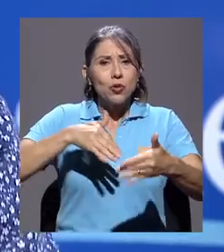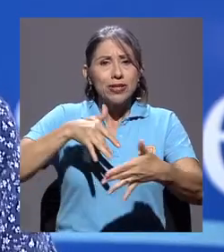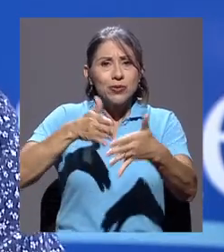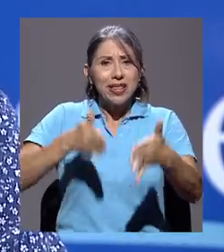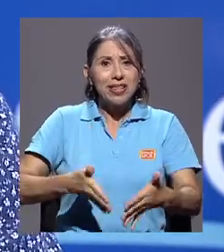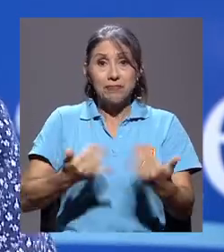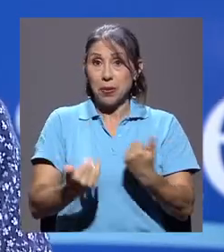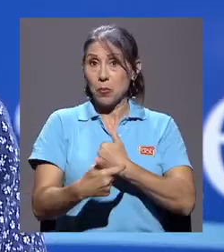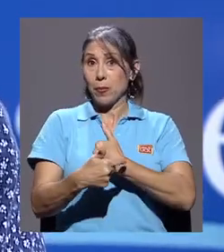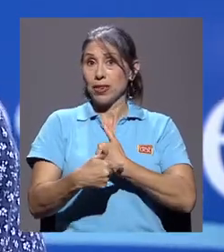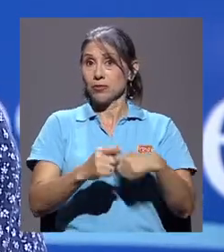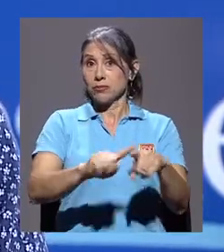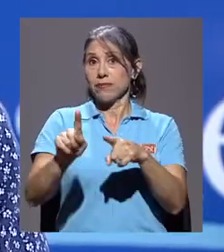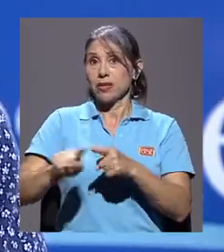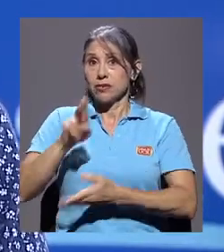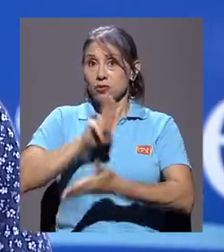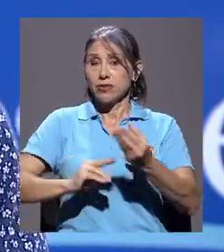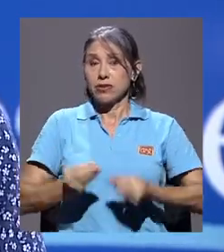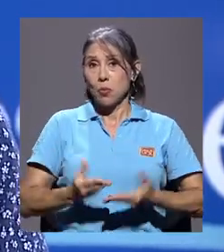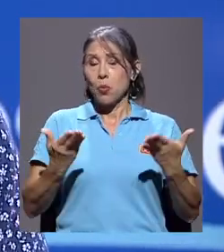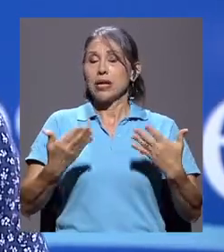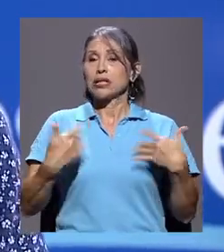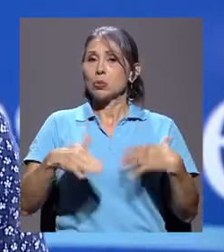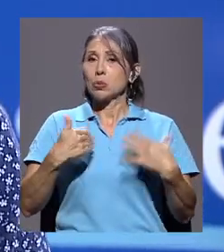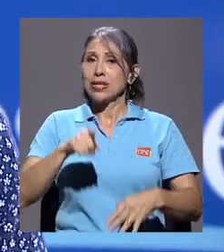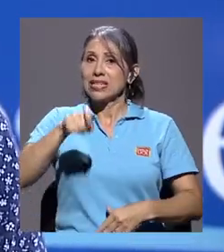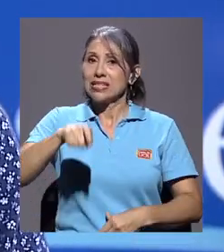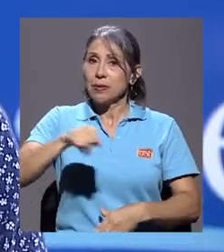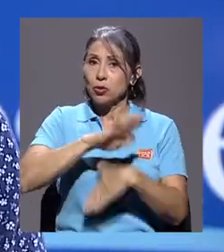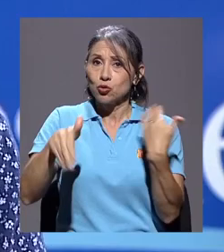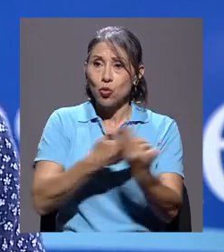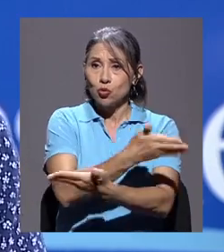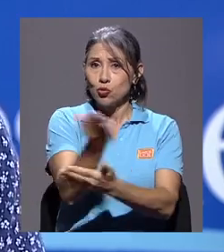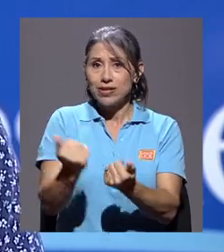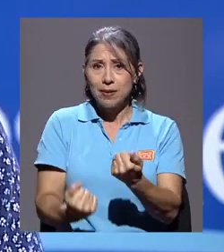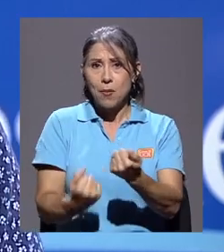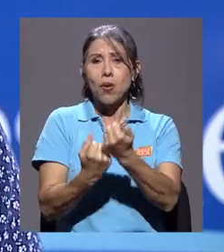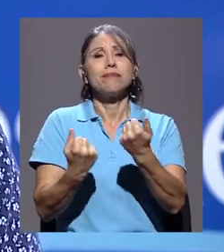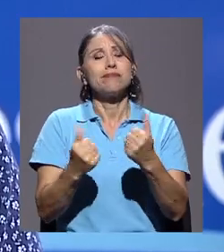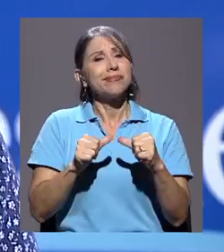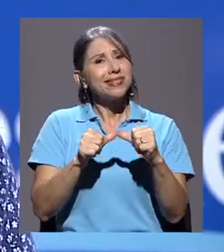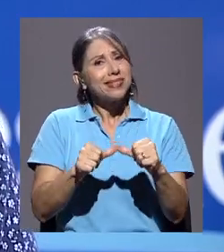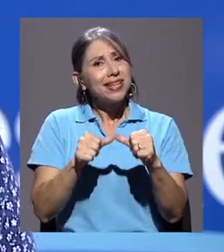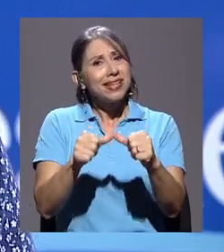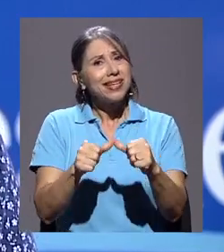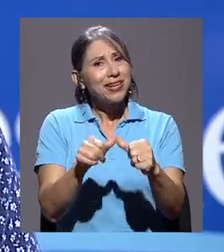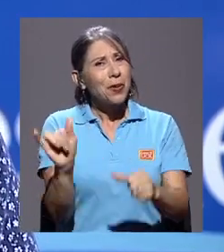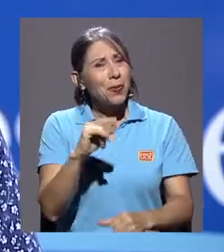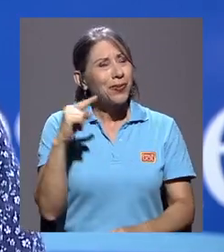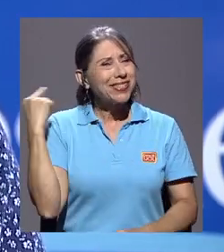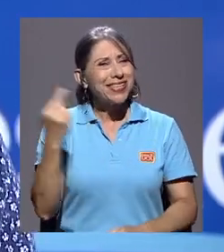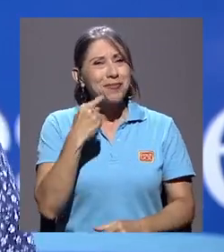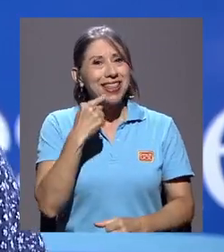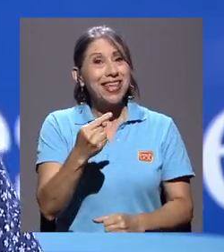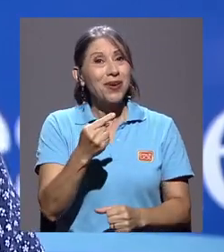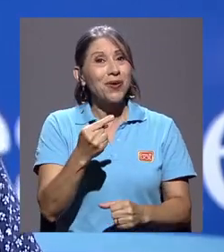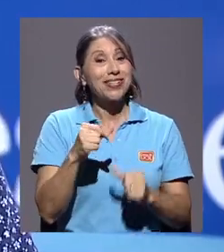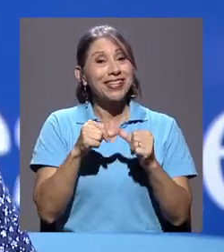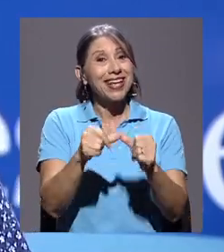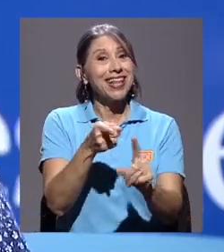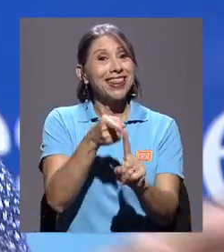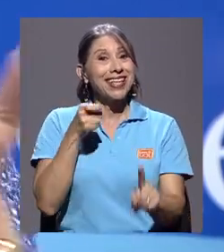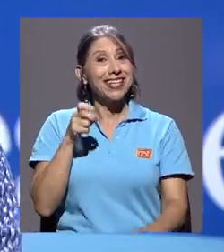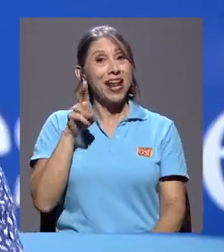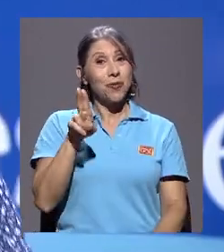en momentos en que las universidades públicas de verdad que necesitamos el apoyo de todos ustedes para seguir, como les digo siempre, generando desde